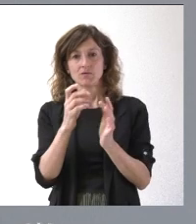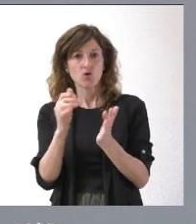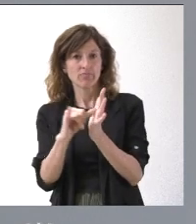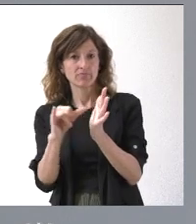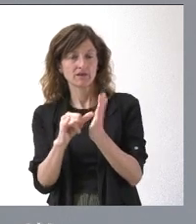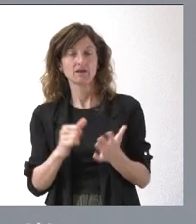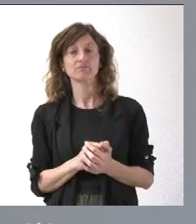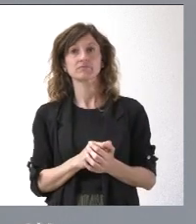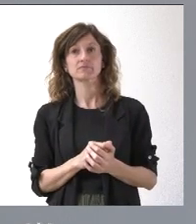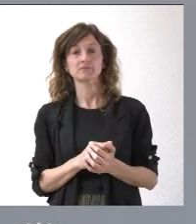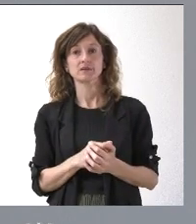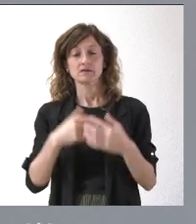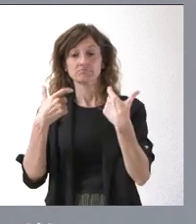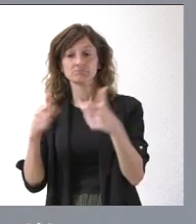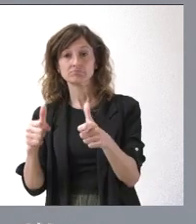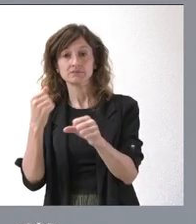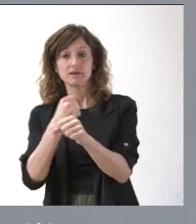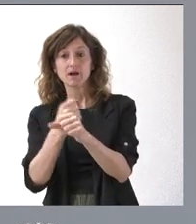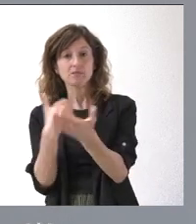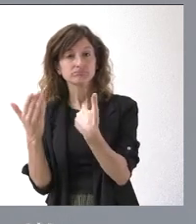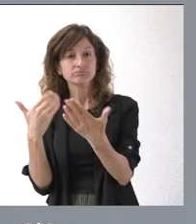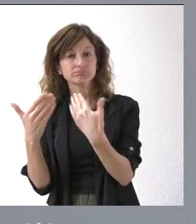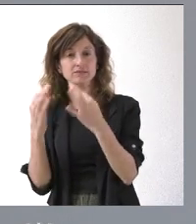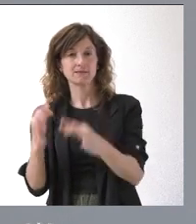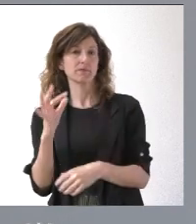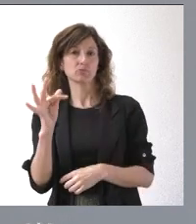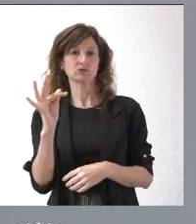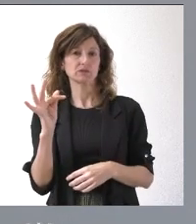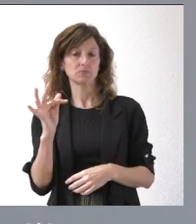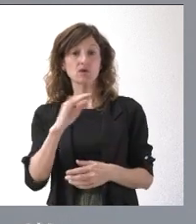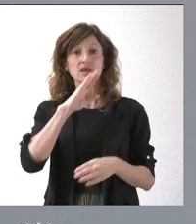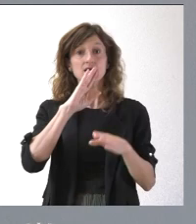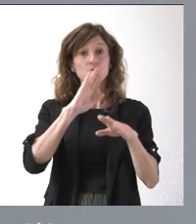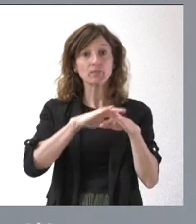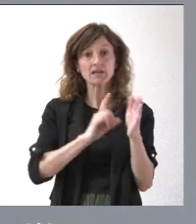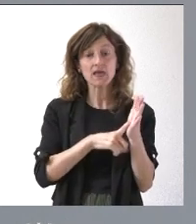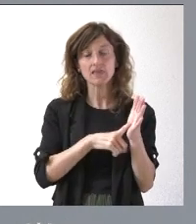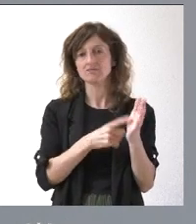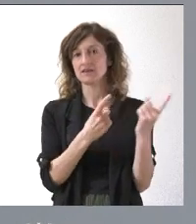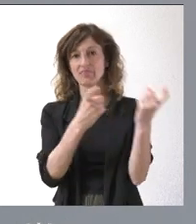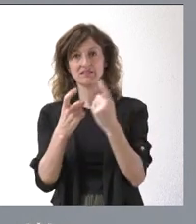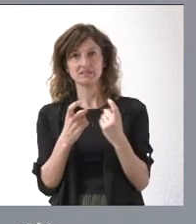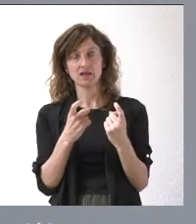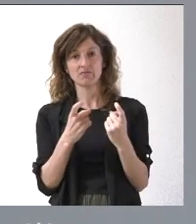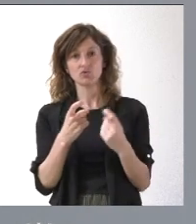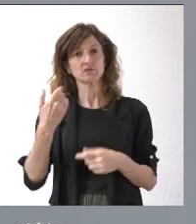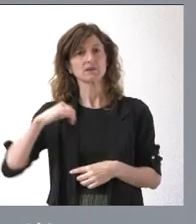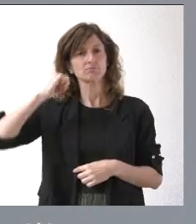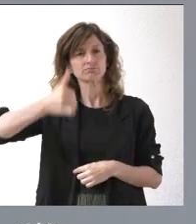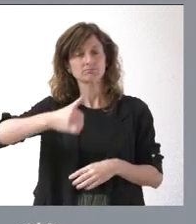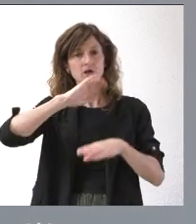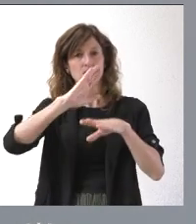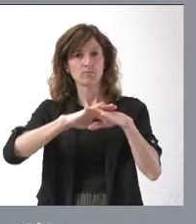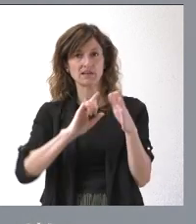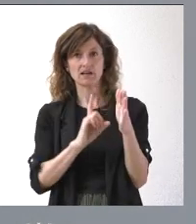Trabajar con un sector buscando puntos de encuentro siempre es positivo y cumplir la ley es una necesidad. Nosotros la hemos cumplido y la vamos a seguir